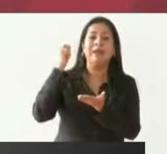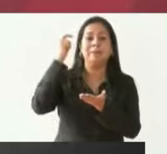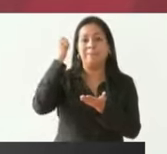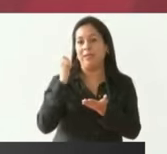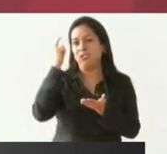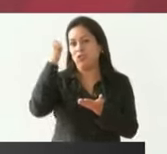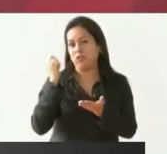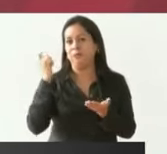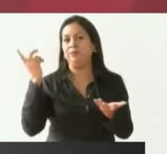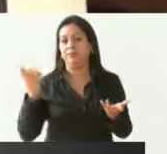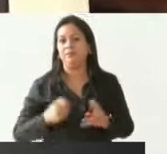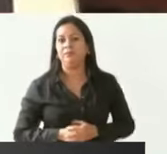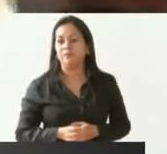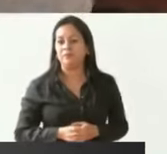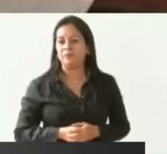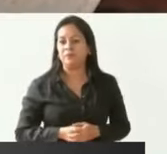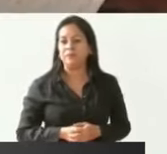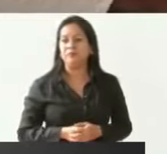adultos mayores